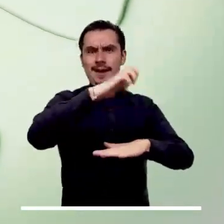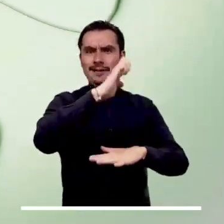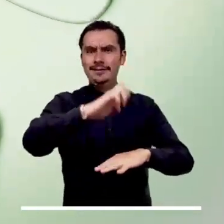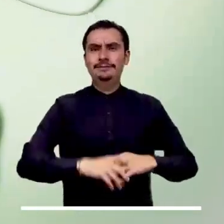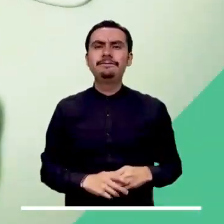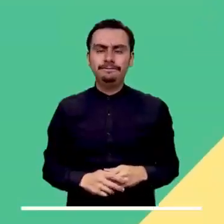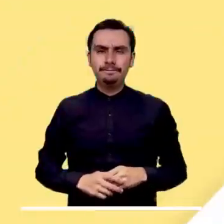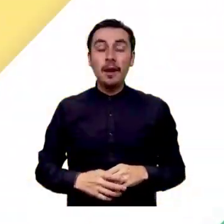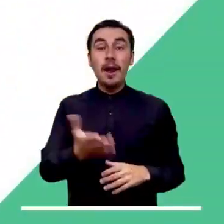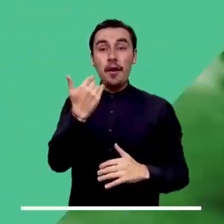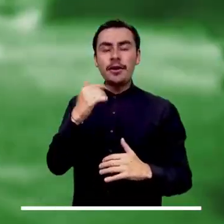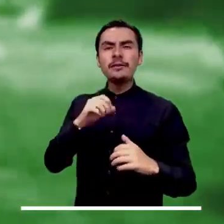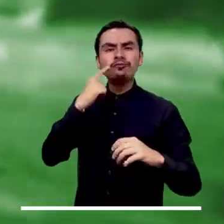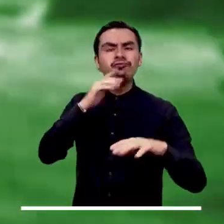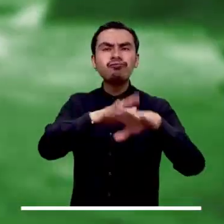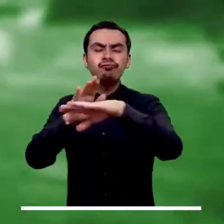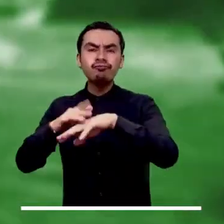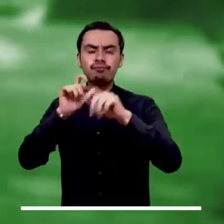orientales.